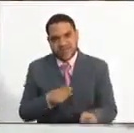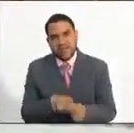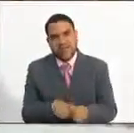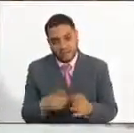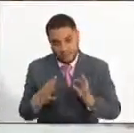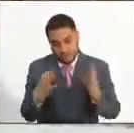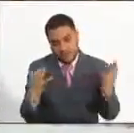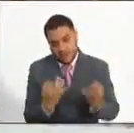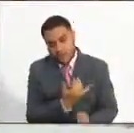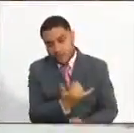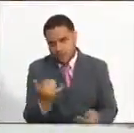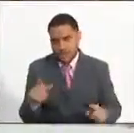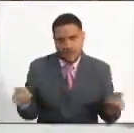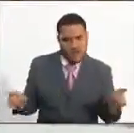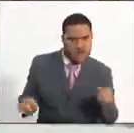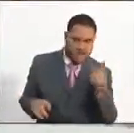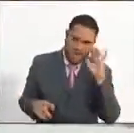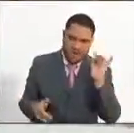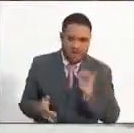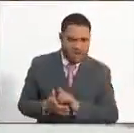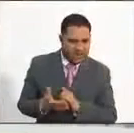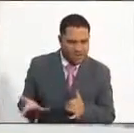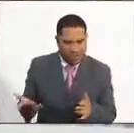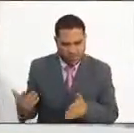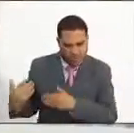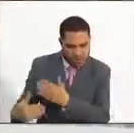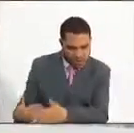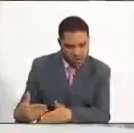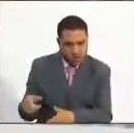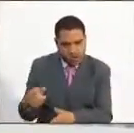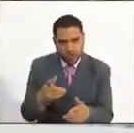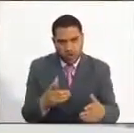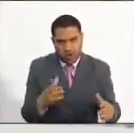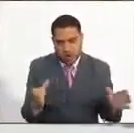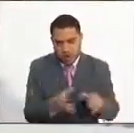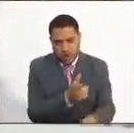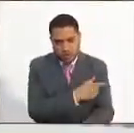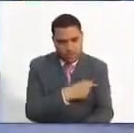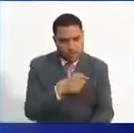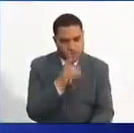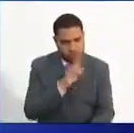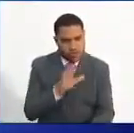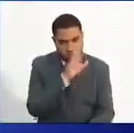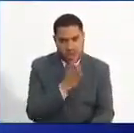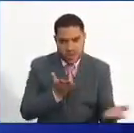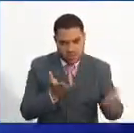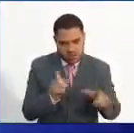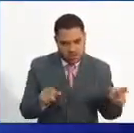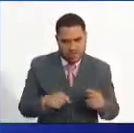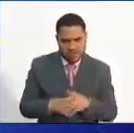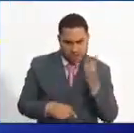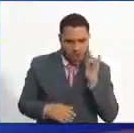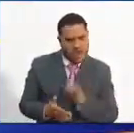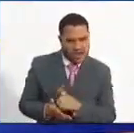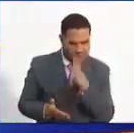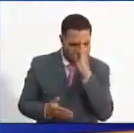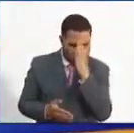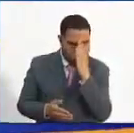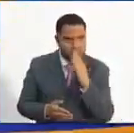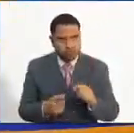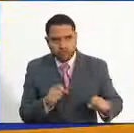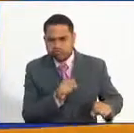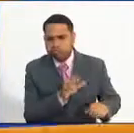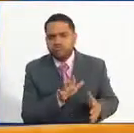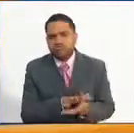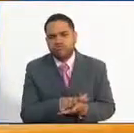familia y mis conocidos se mostraban escépticos frente a los procesos adelantados por la Comisión Nacional del Servicio Civil, pero siempre mantuve la fe. Cada paso